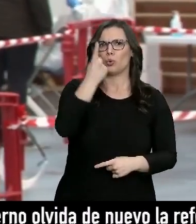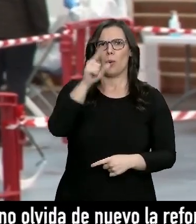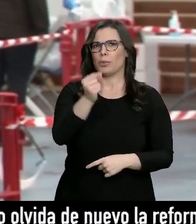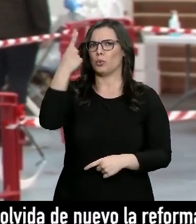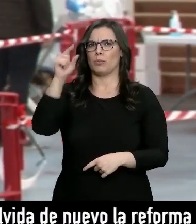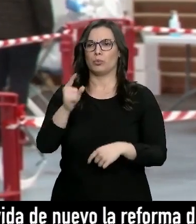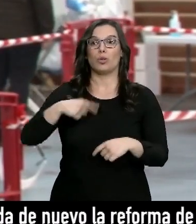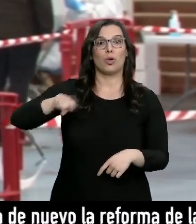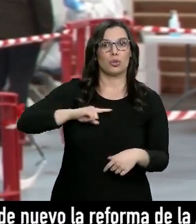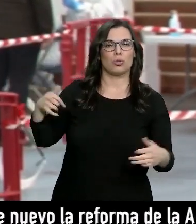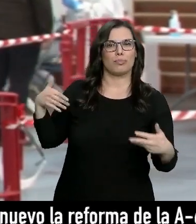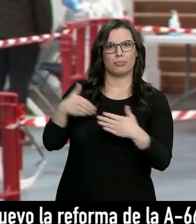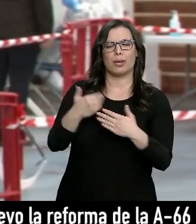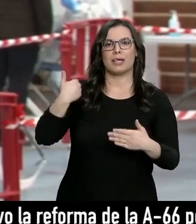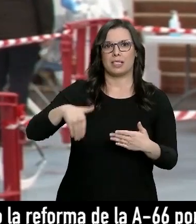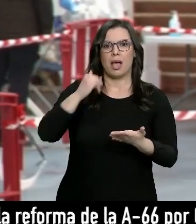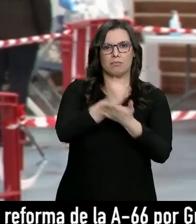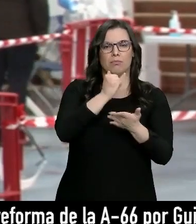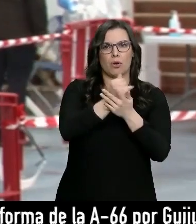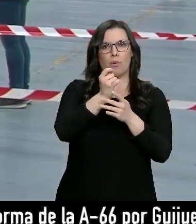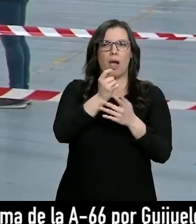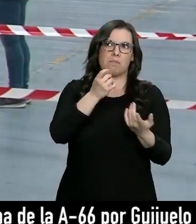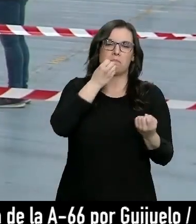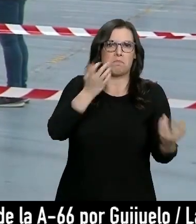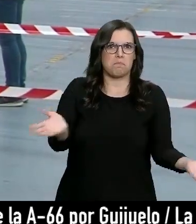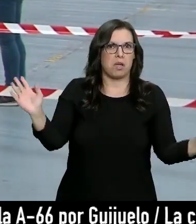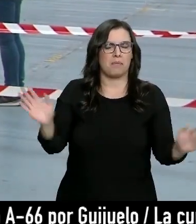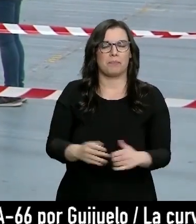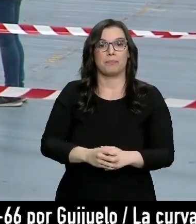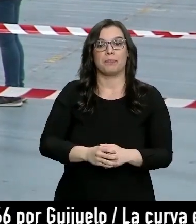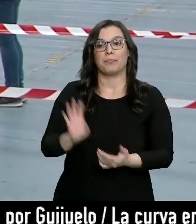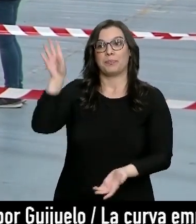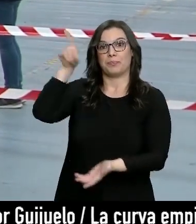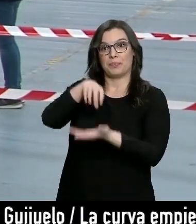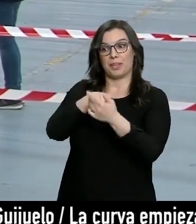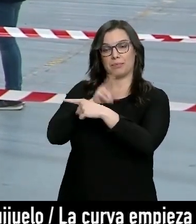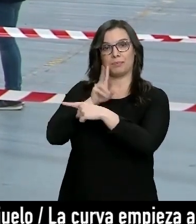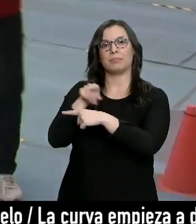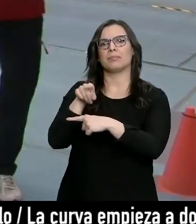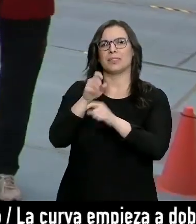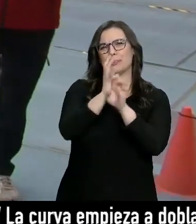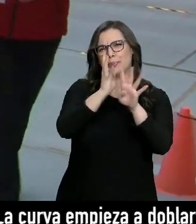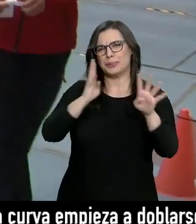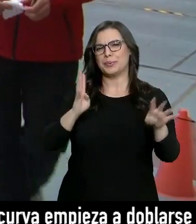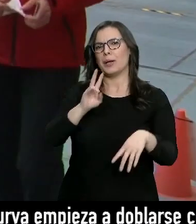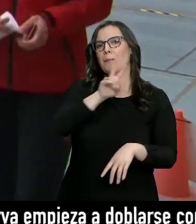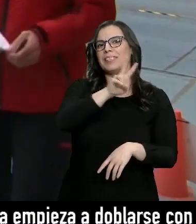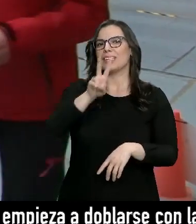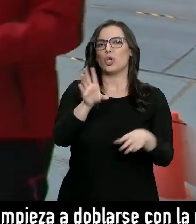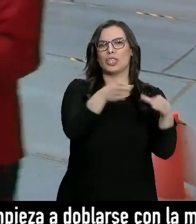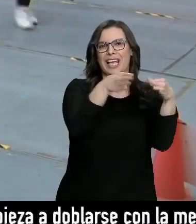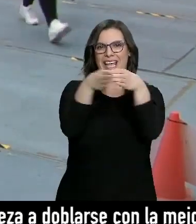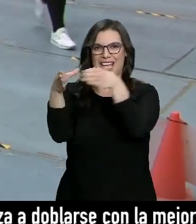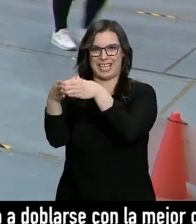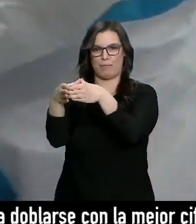con cribado mucho tiempo y lo llevamos bien, no lo llevamos mal. El pabellón de Campos Góticos acoge a la filera de 22 equipos para